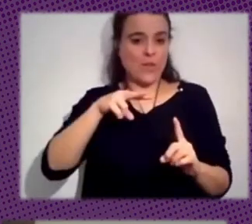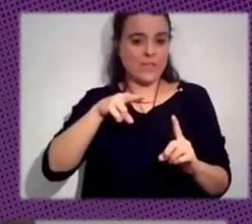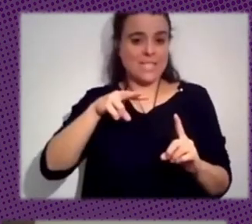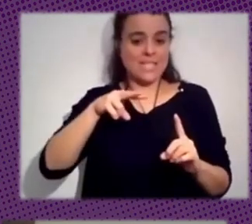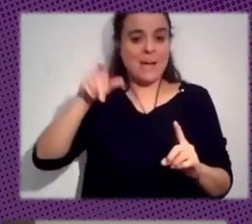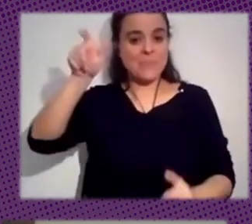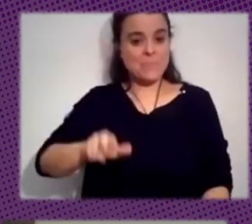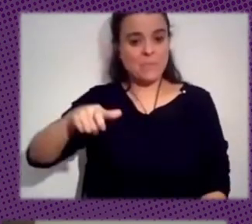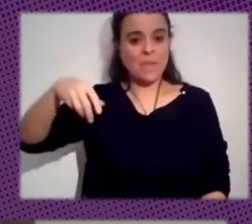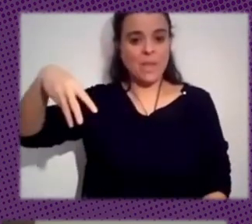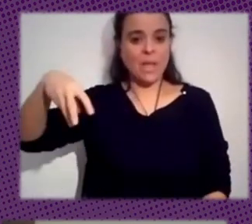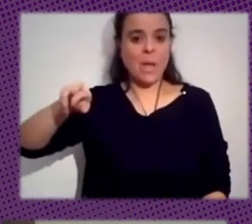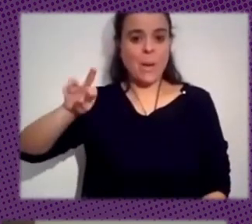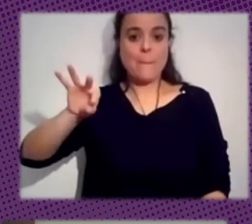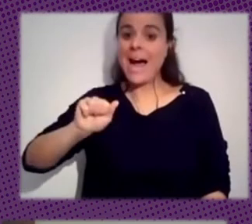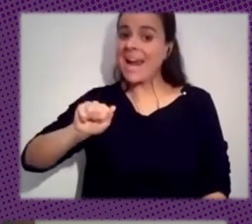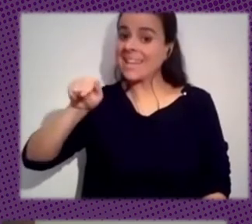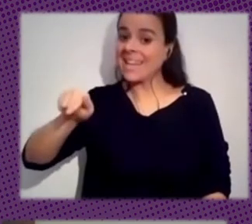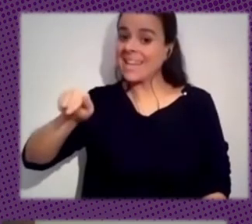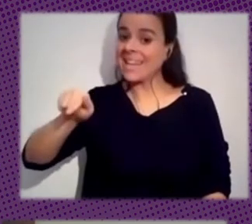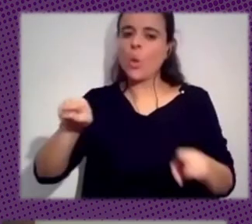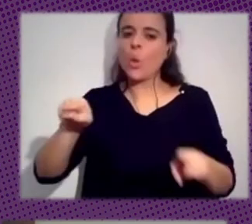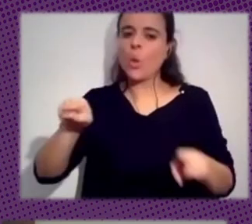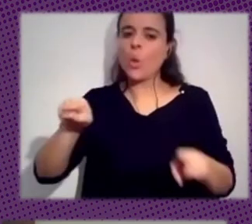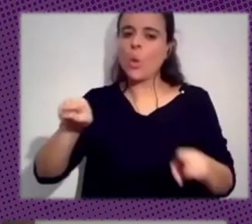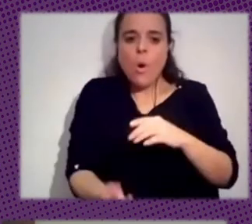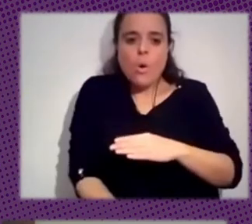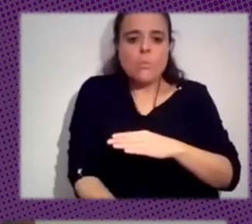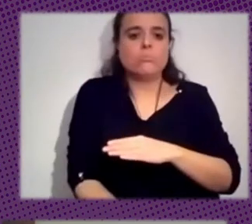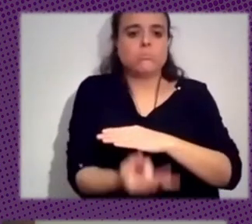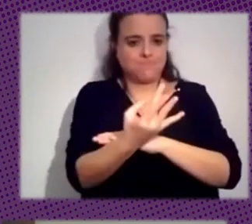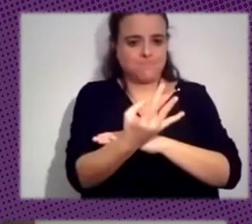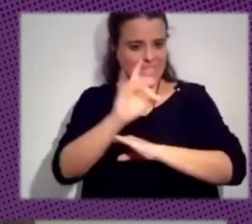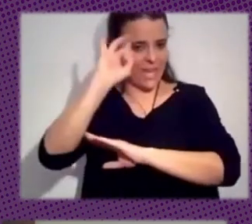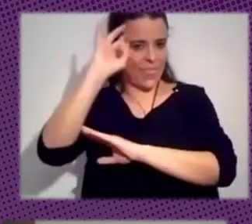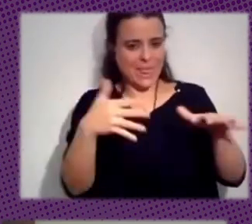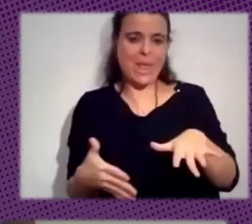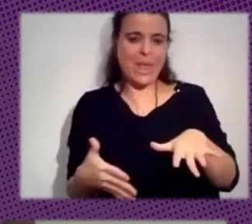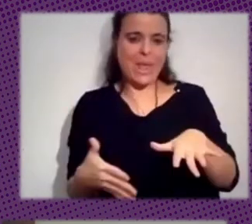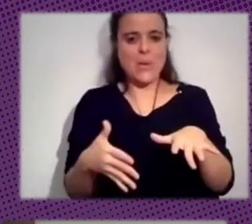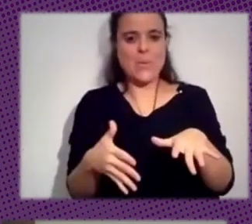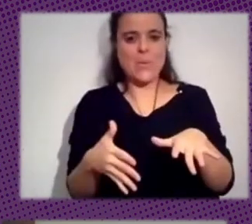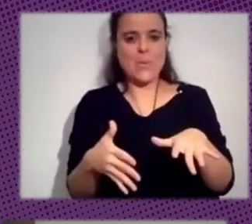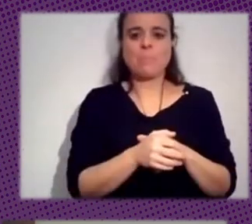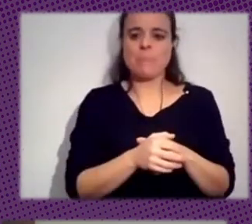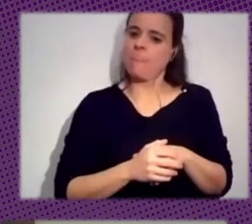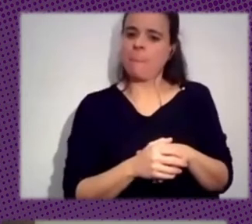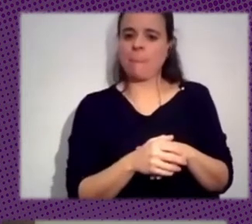Marta, que es la precursora un poco de iniciativas que yo creo que hace un poco de Pepita Grilla, ¿no?, de Pepito Grillo de las